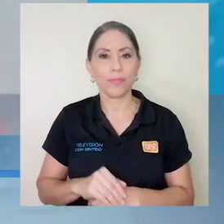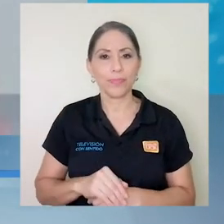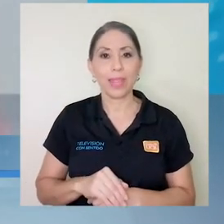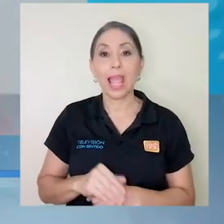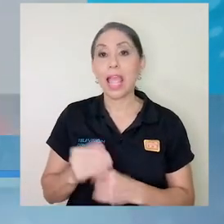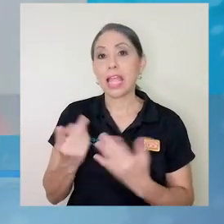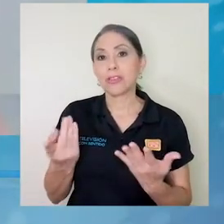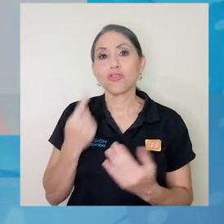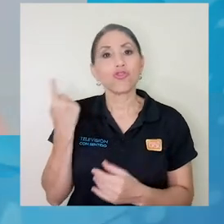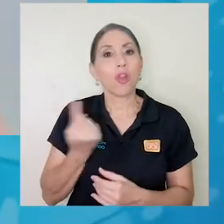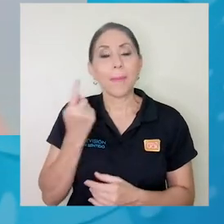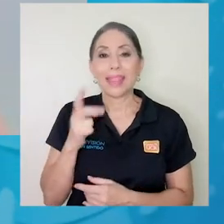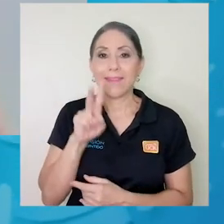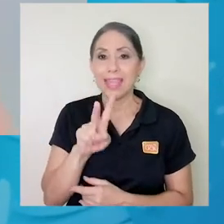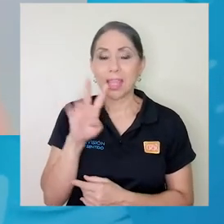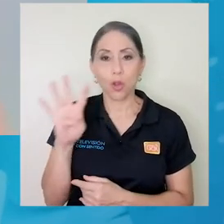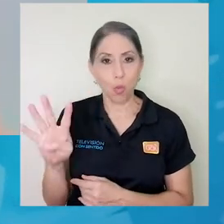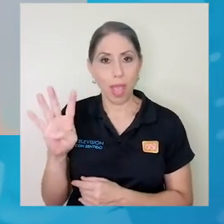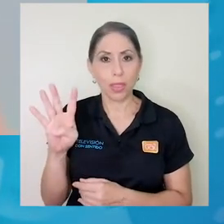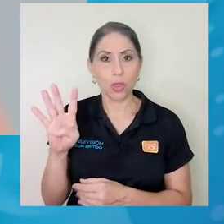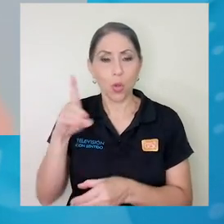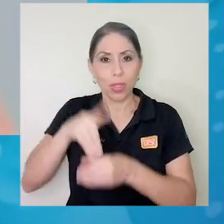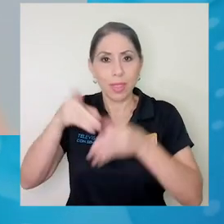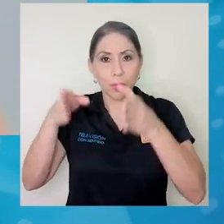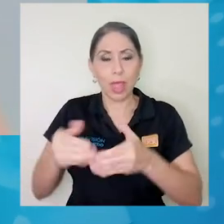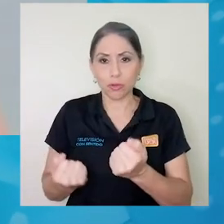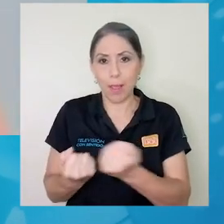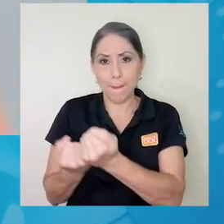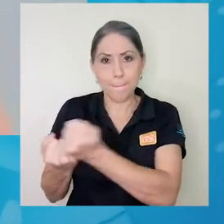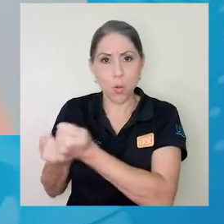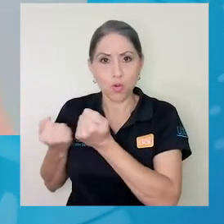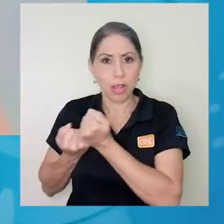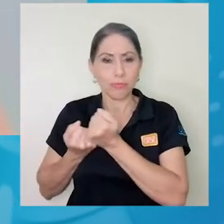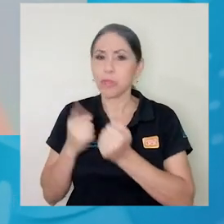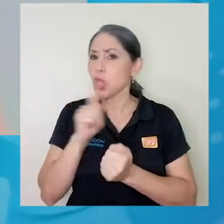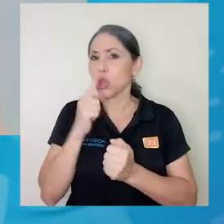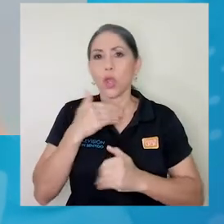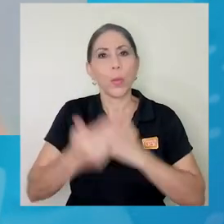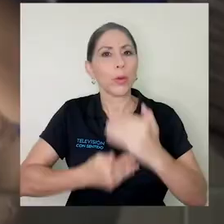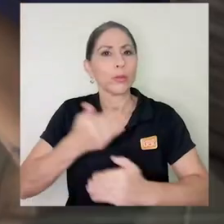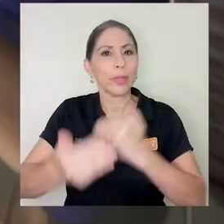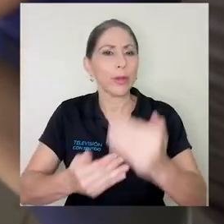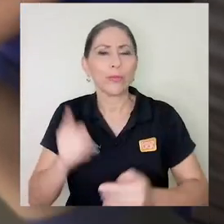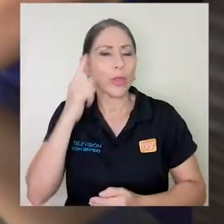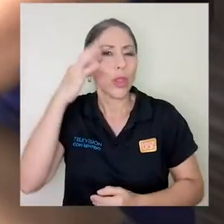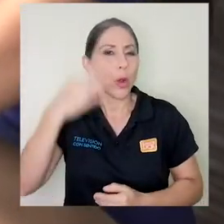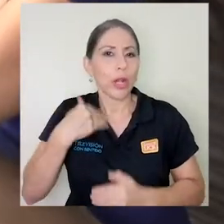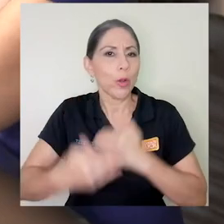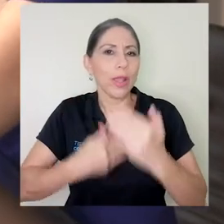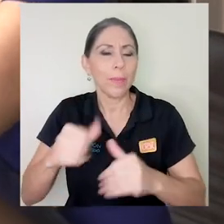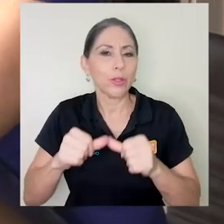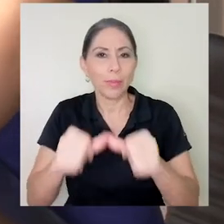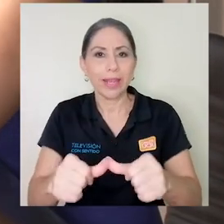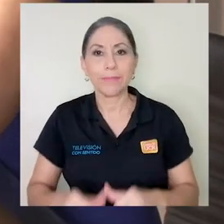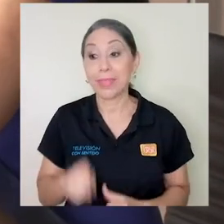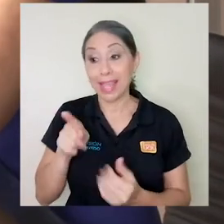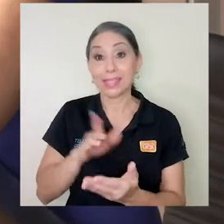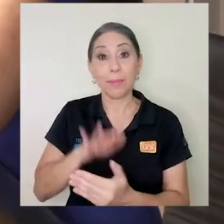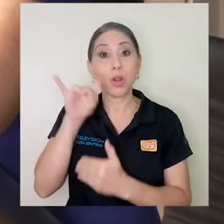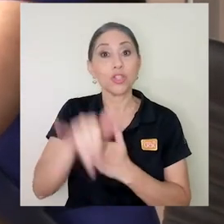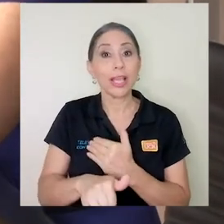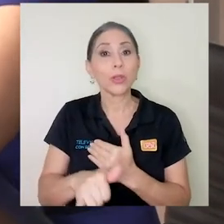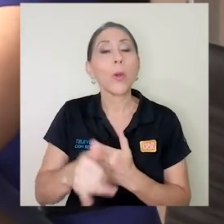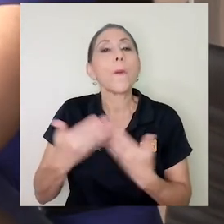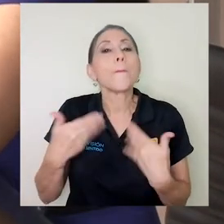Fue apoyada por solo 24 legisladores. No prosperó y no creo que prospere. El